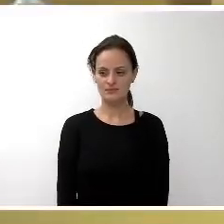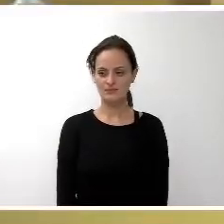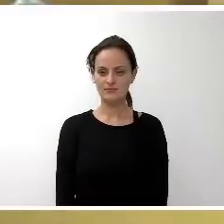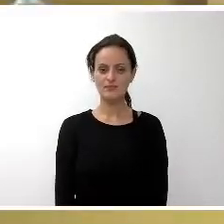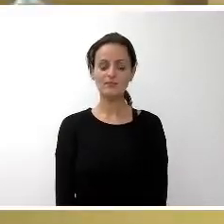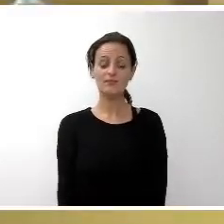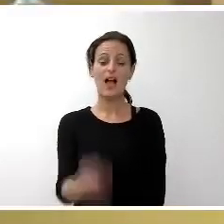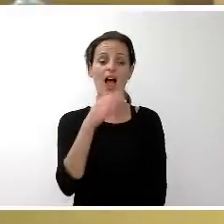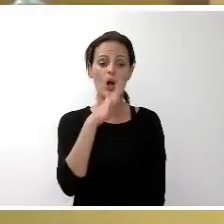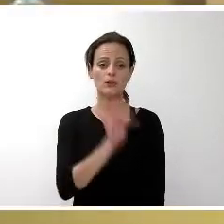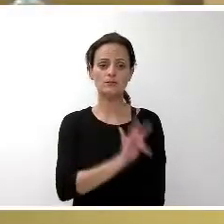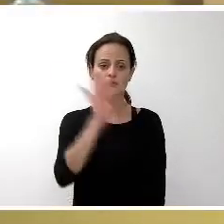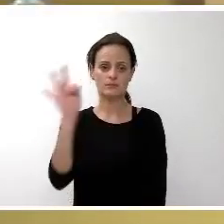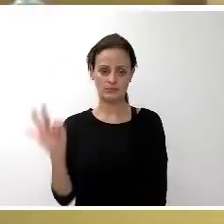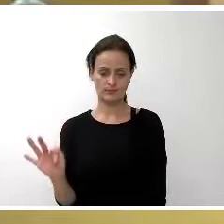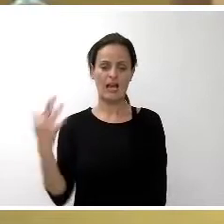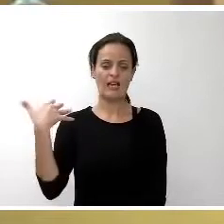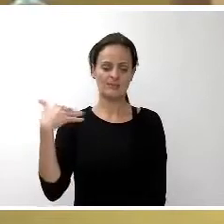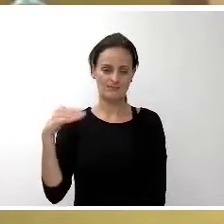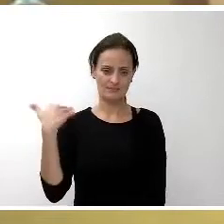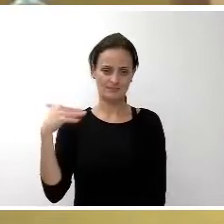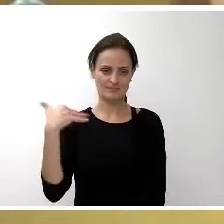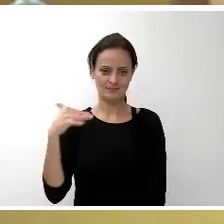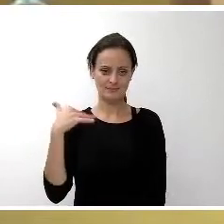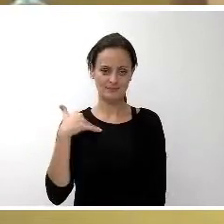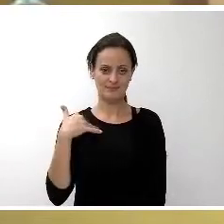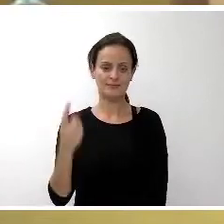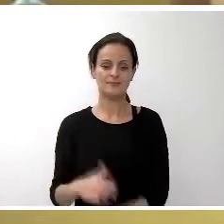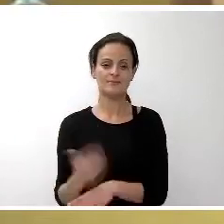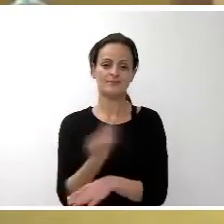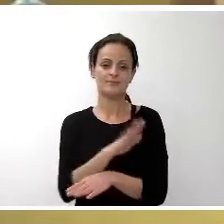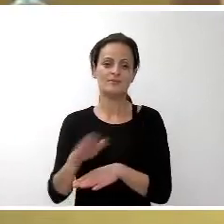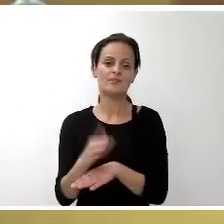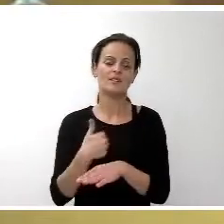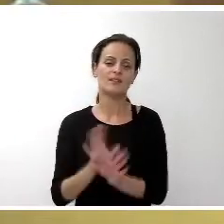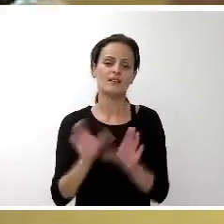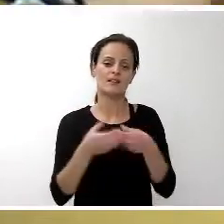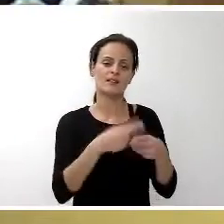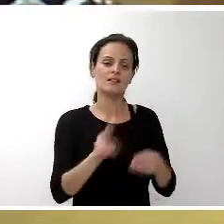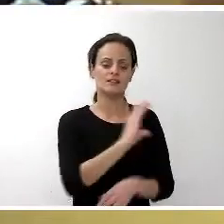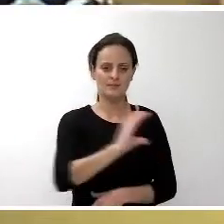Toma la palabra doña Cristina Várido, portavoz del Grupo de Coalición Canaria.